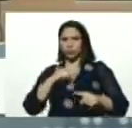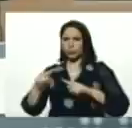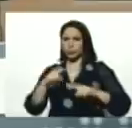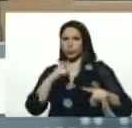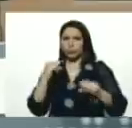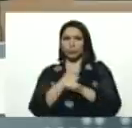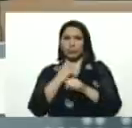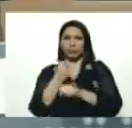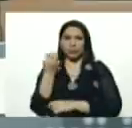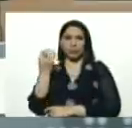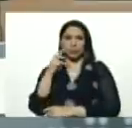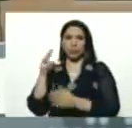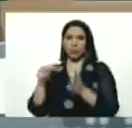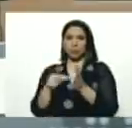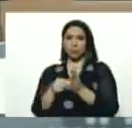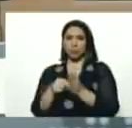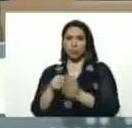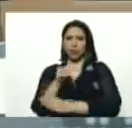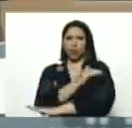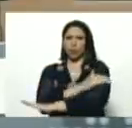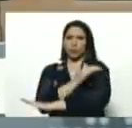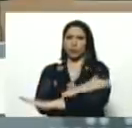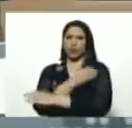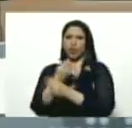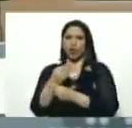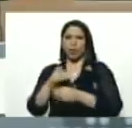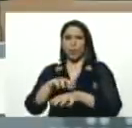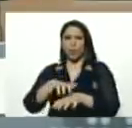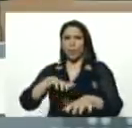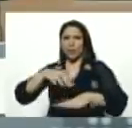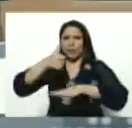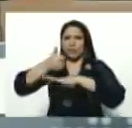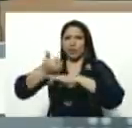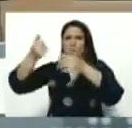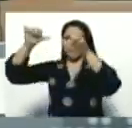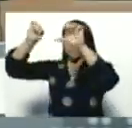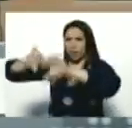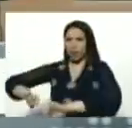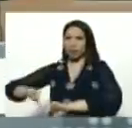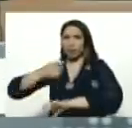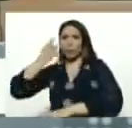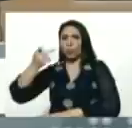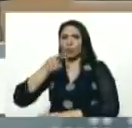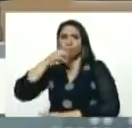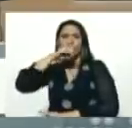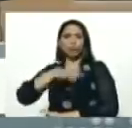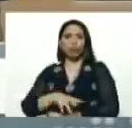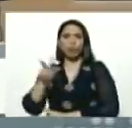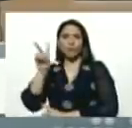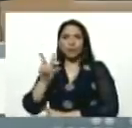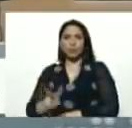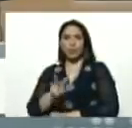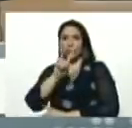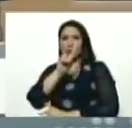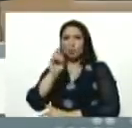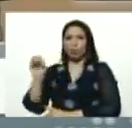asamblea nacional, la deca burguesa, como el mayor fracaso, político, la historia de Venezuela, en 200 años,